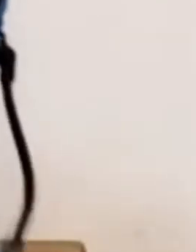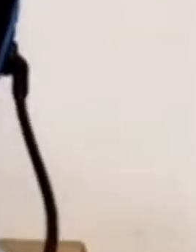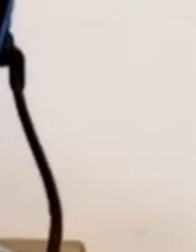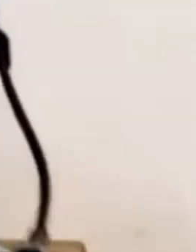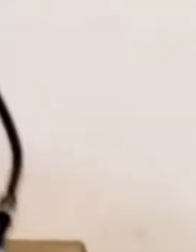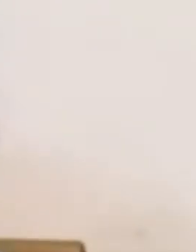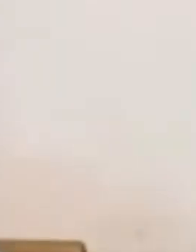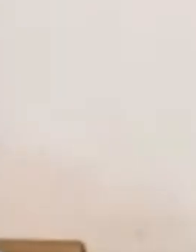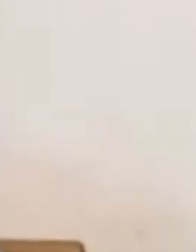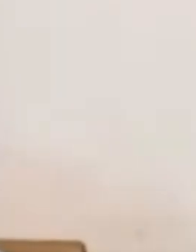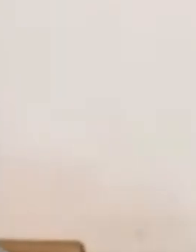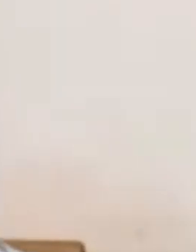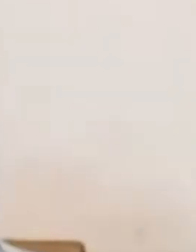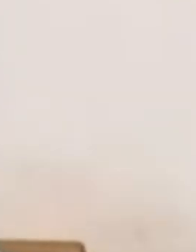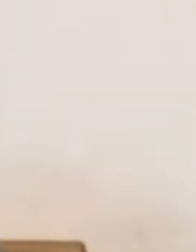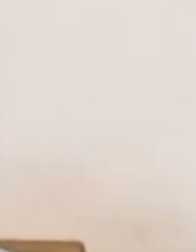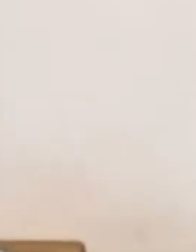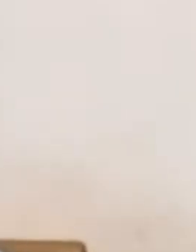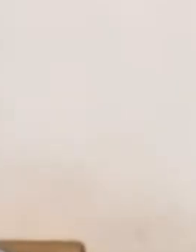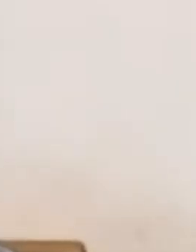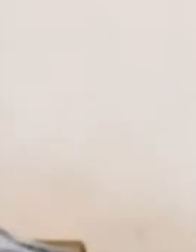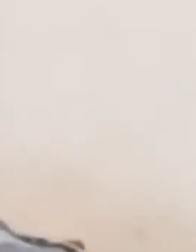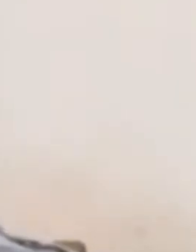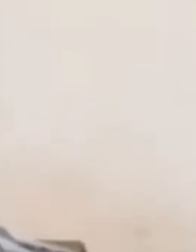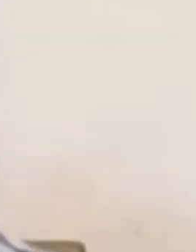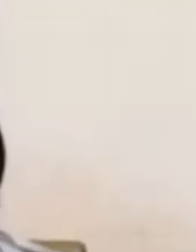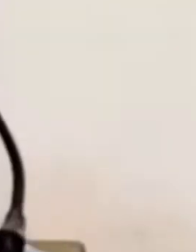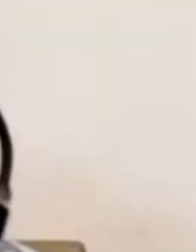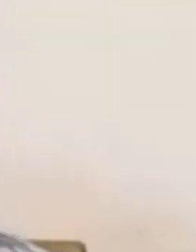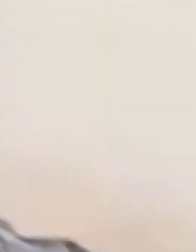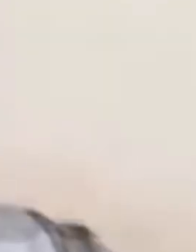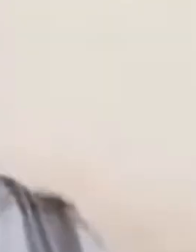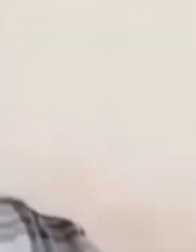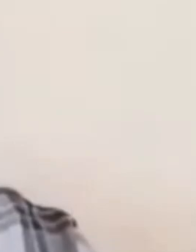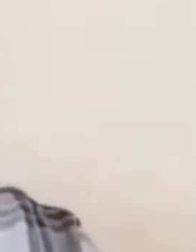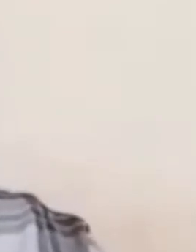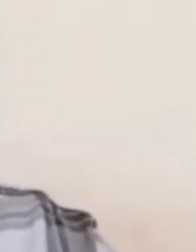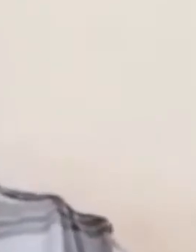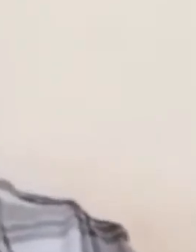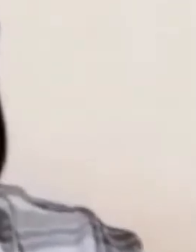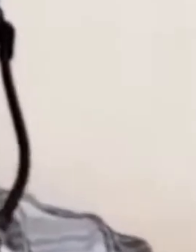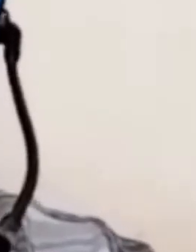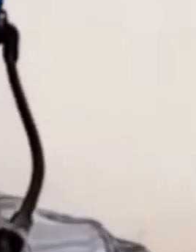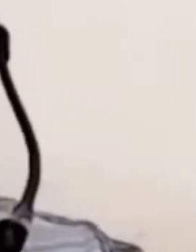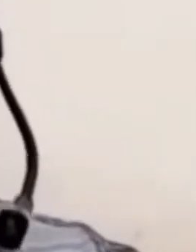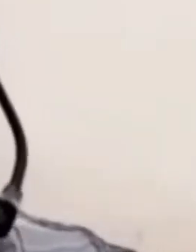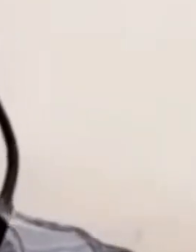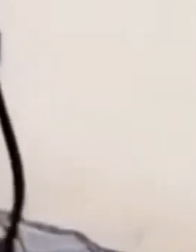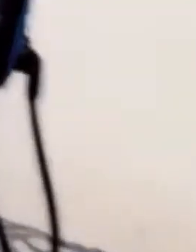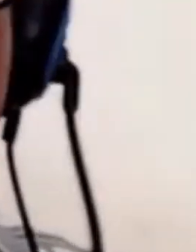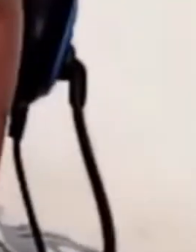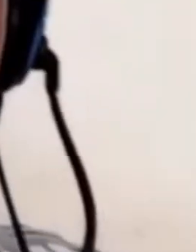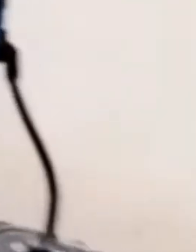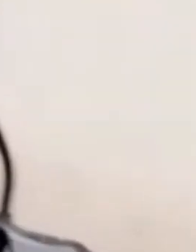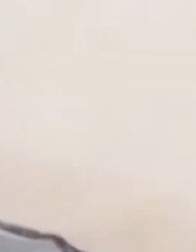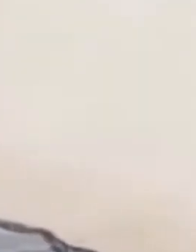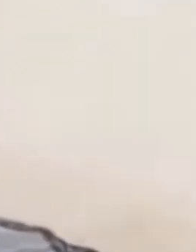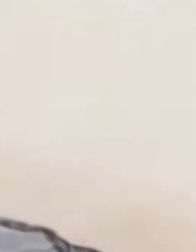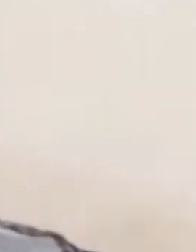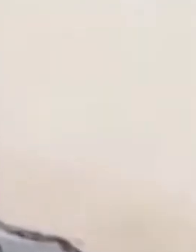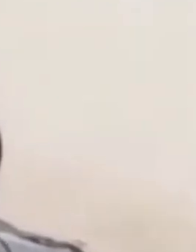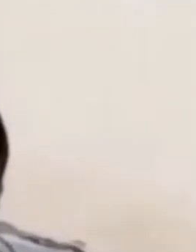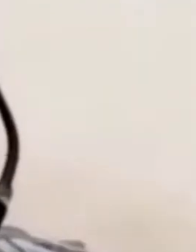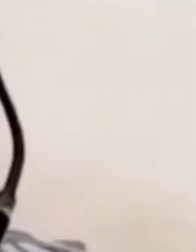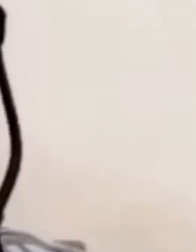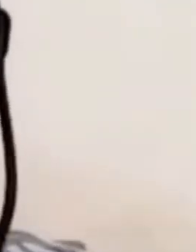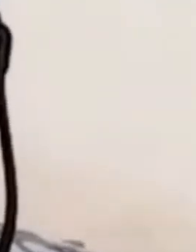El presidente Andrés Manuel López Obrador deseó que haya arreglos, por todo lo que yo le decía que implica, que haya arreglos en